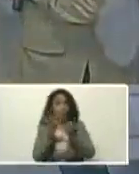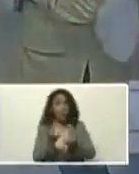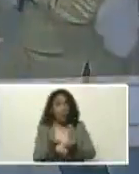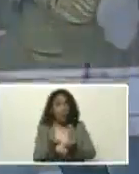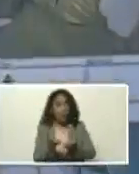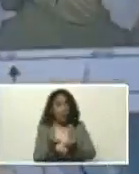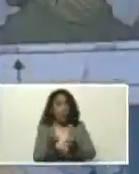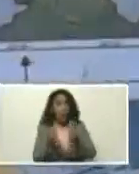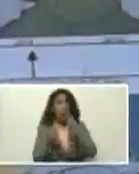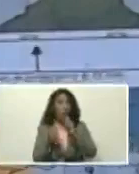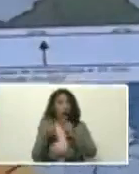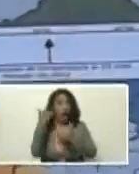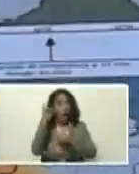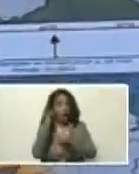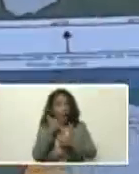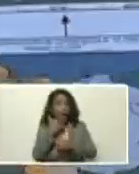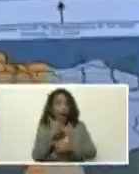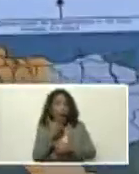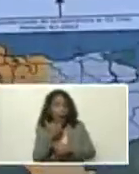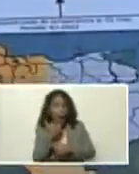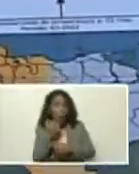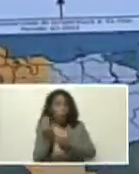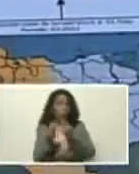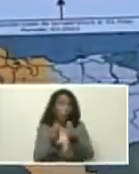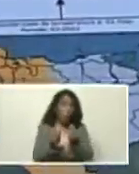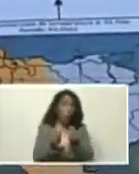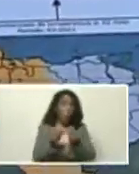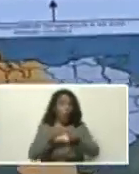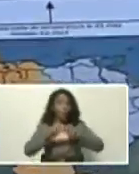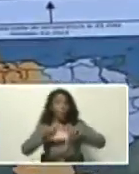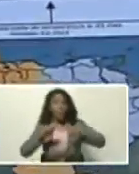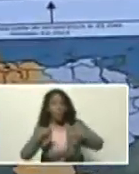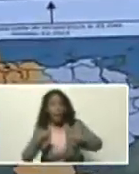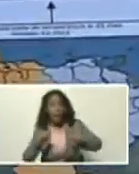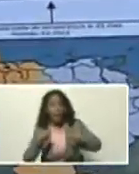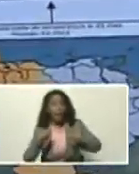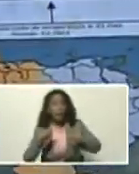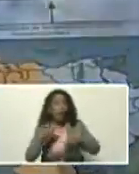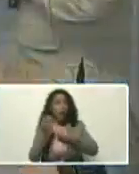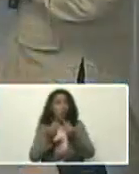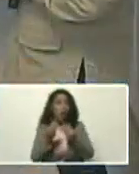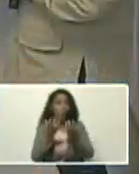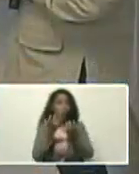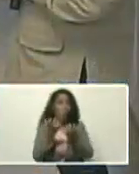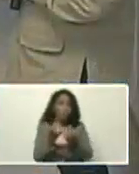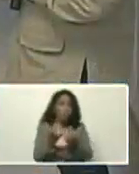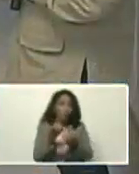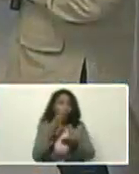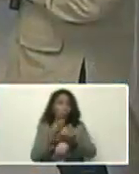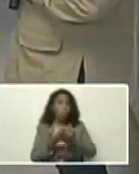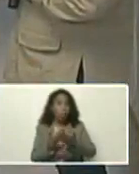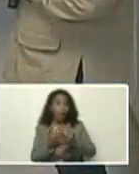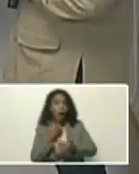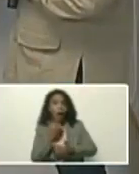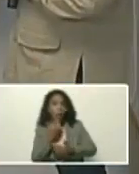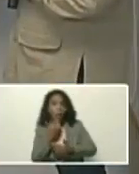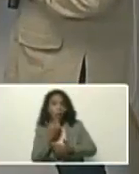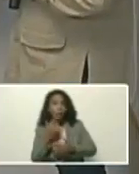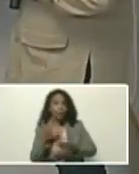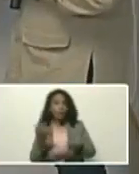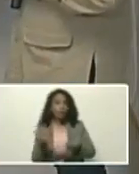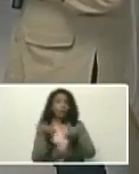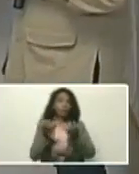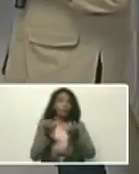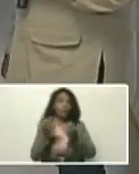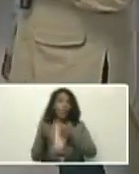considerando la precipitación, la humedad del suelo, la evapostrapiración, el índice de vegetación, y la temperatura del